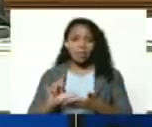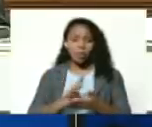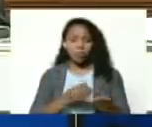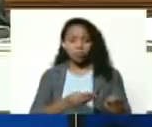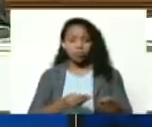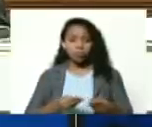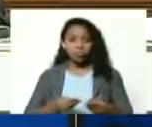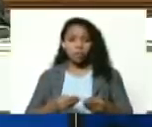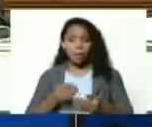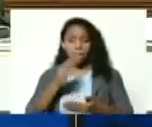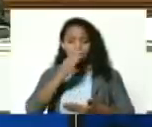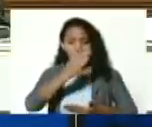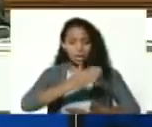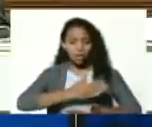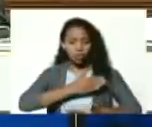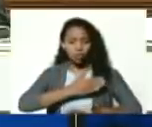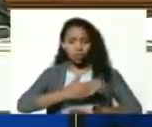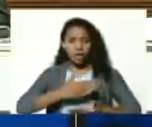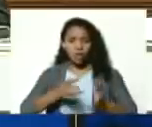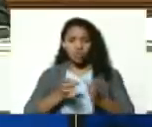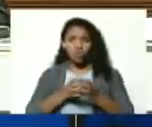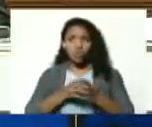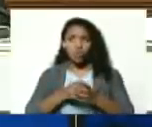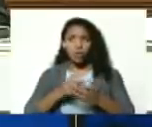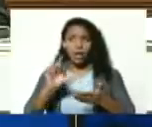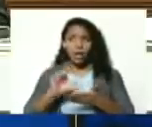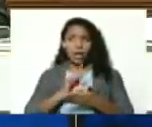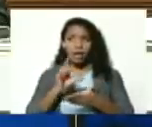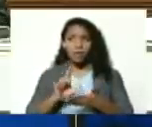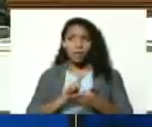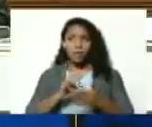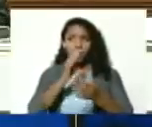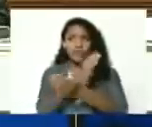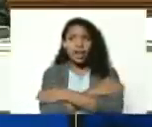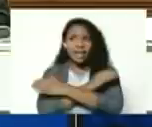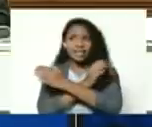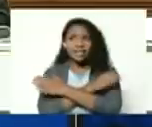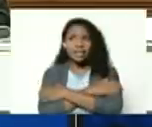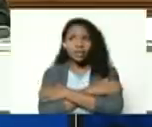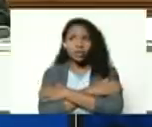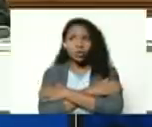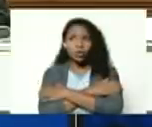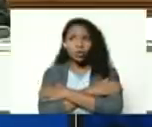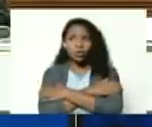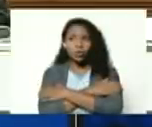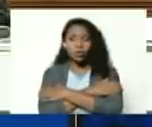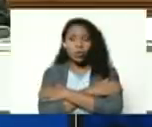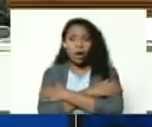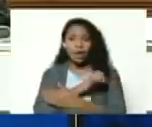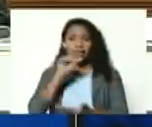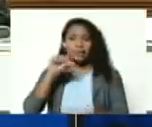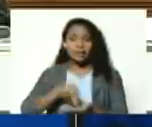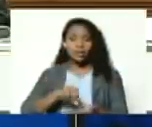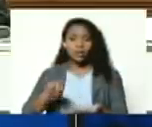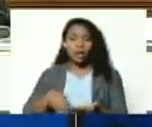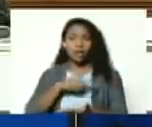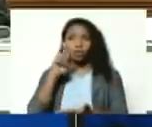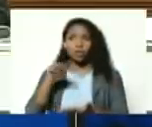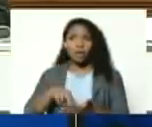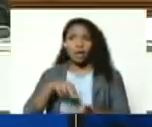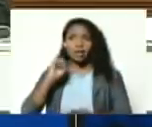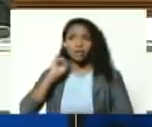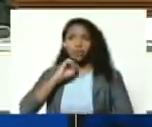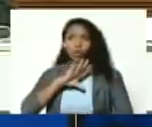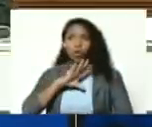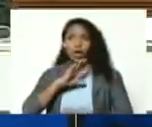vamos a bautizar un conjunto de libros felicito al centro nacional de la historia